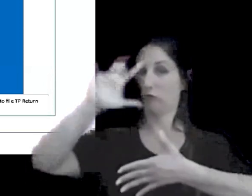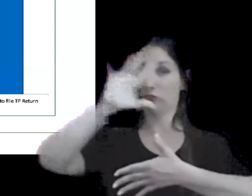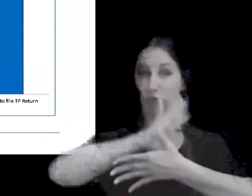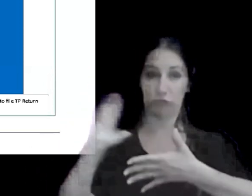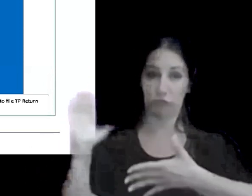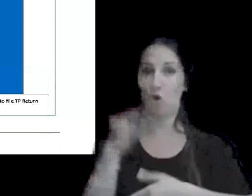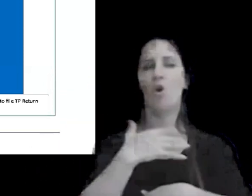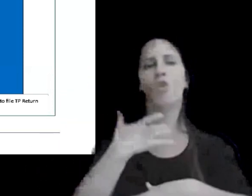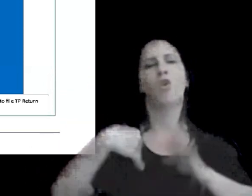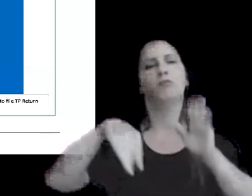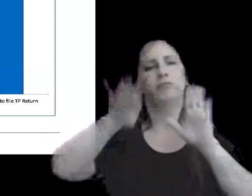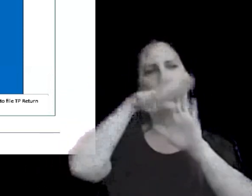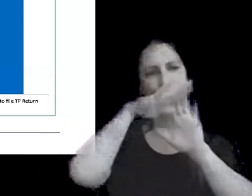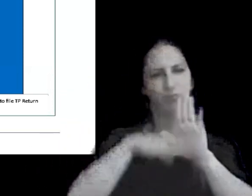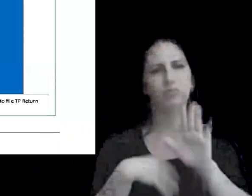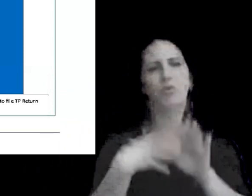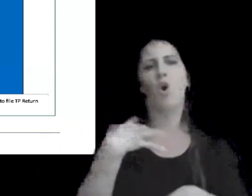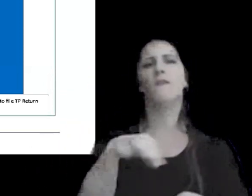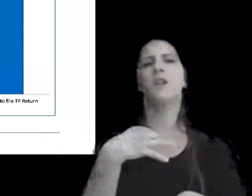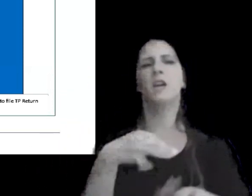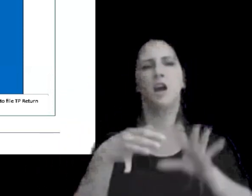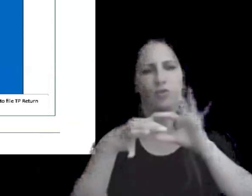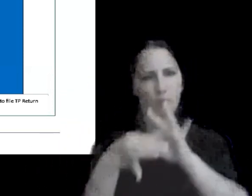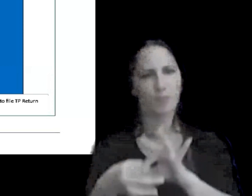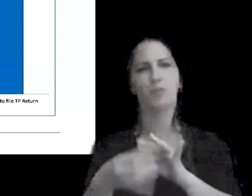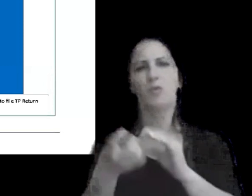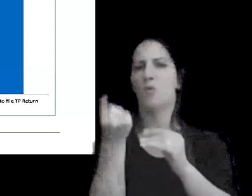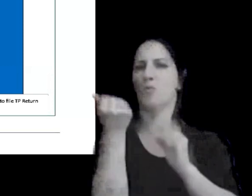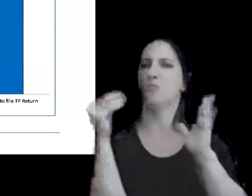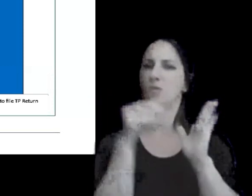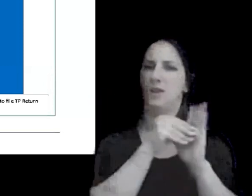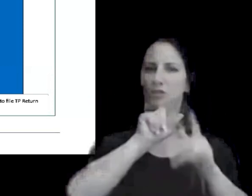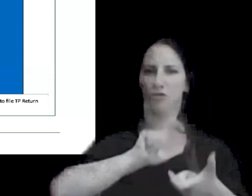u obligaciones formales relacionadas con precio de transferencia